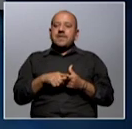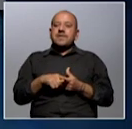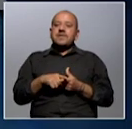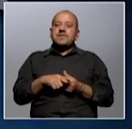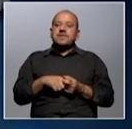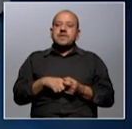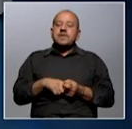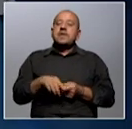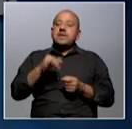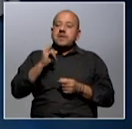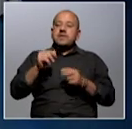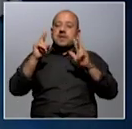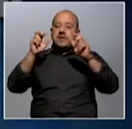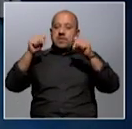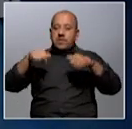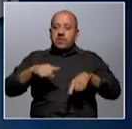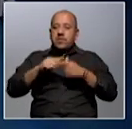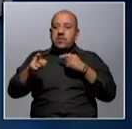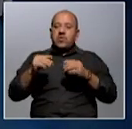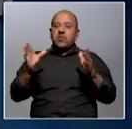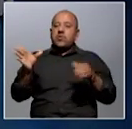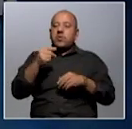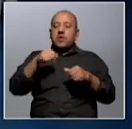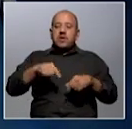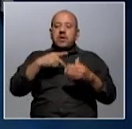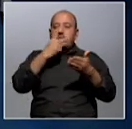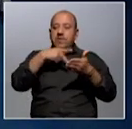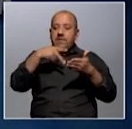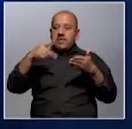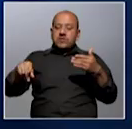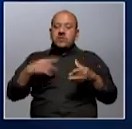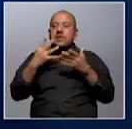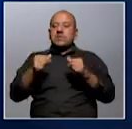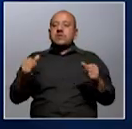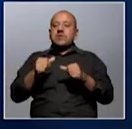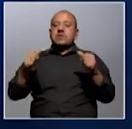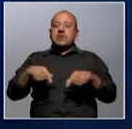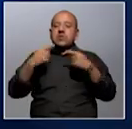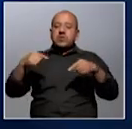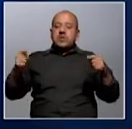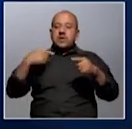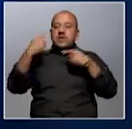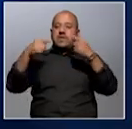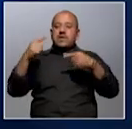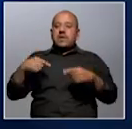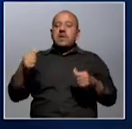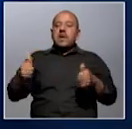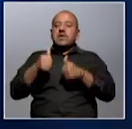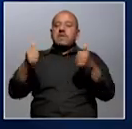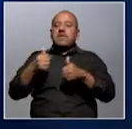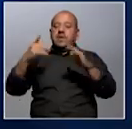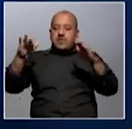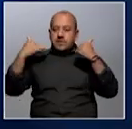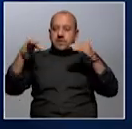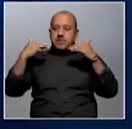comienzo. Y justamente el tema de hoy, vieron que está toda la planificación, ¿no? Todos los años queremos hacer cosas distintas, mejores. Actividad física, más